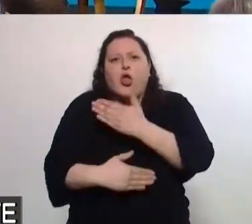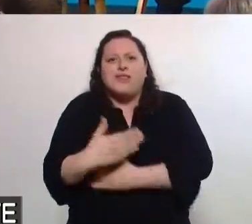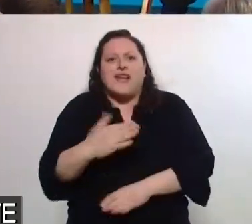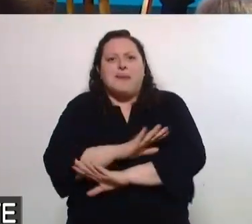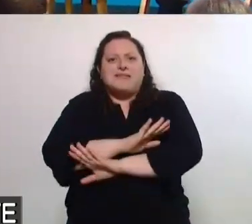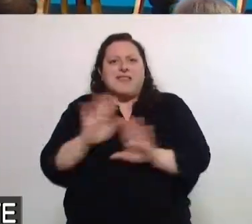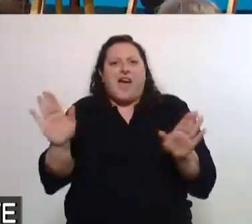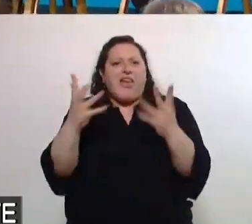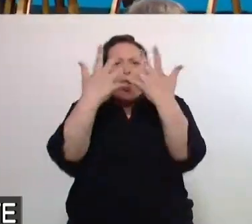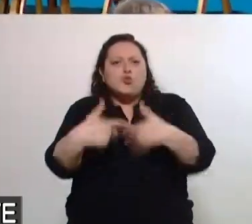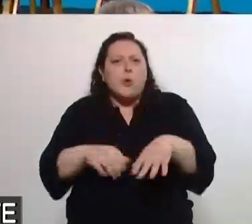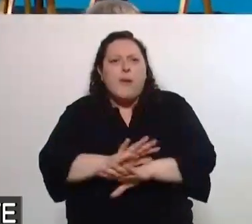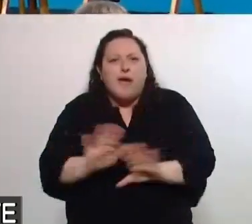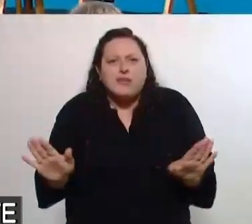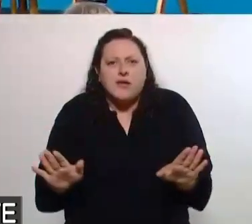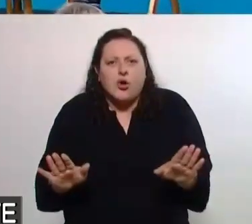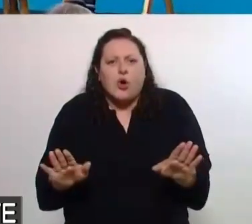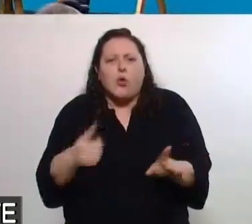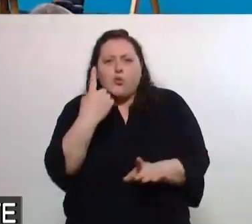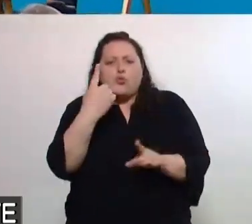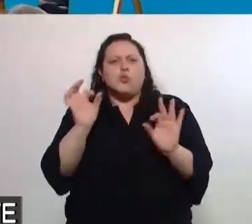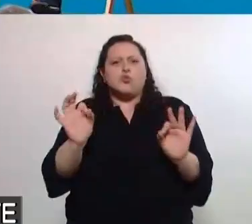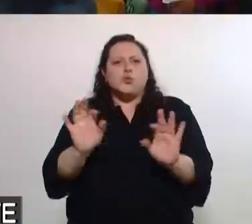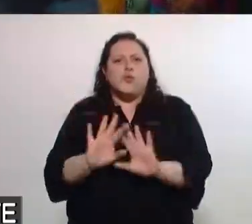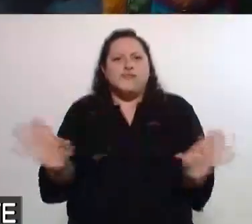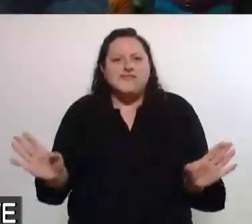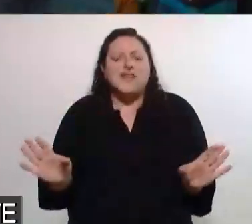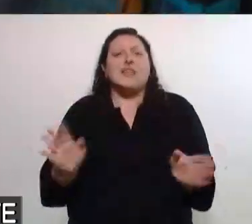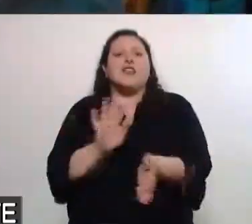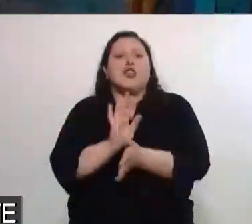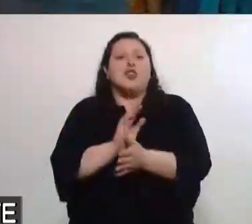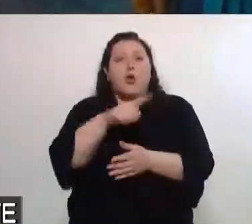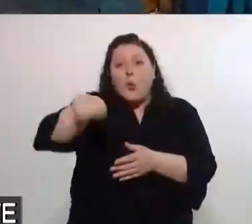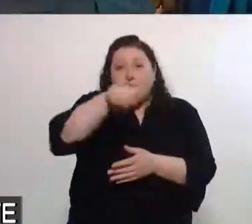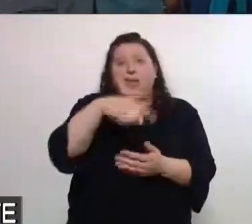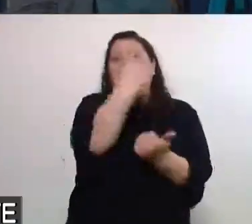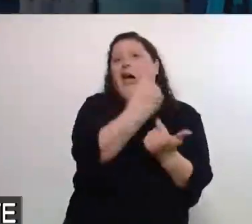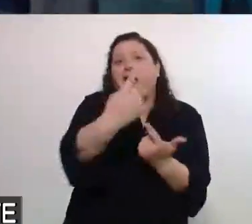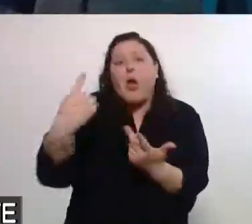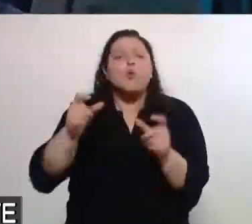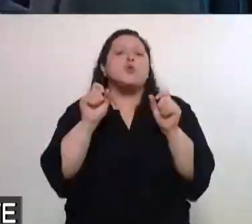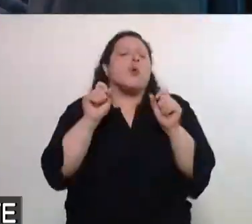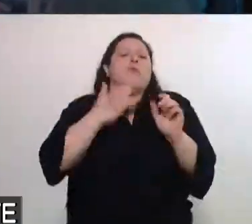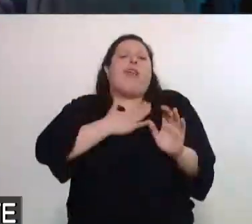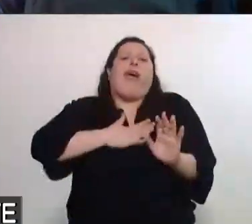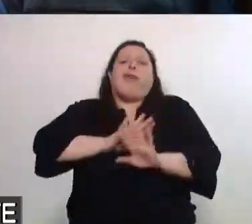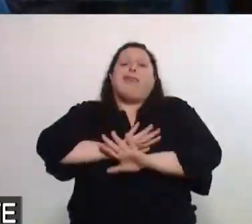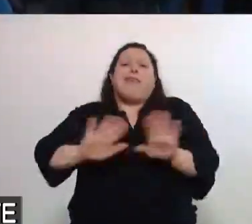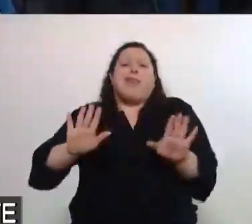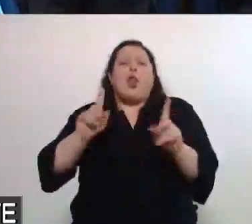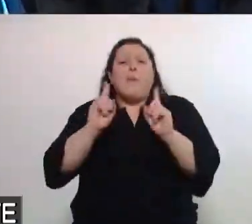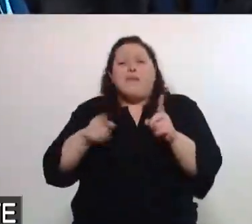identificación automática y que tengamos a cada uno de ustedes con la tranquilidad de tener en la